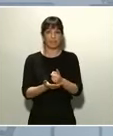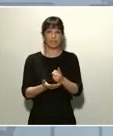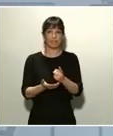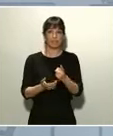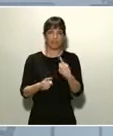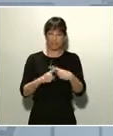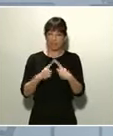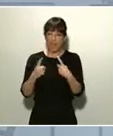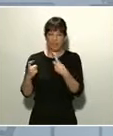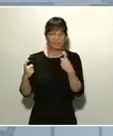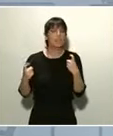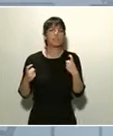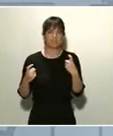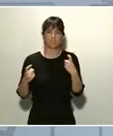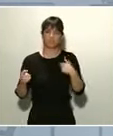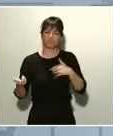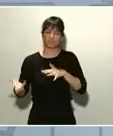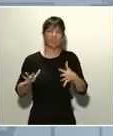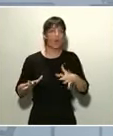falta y donde haga falta.